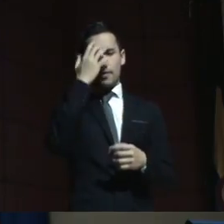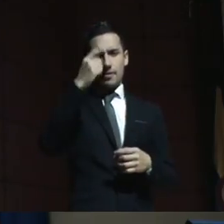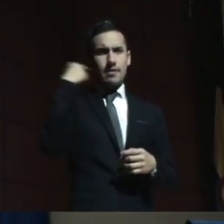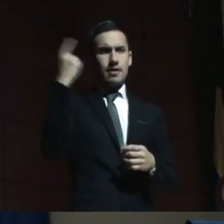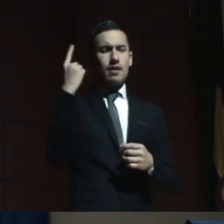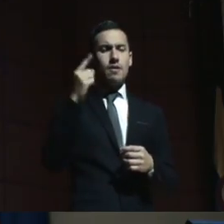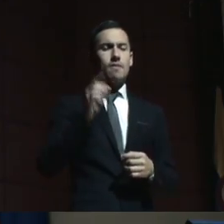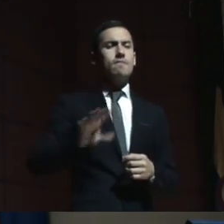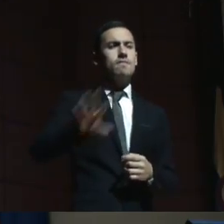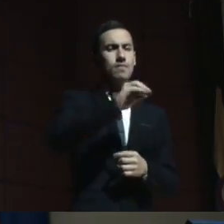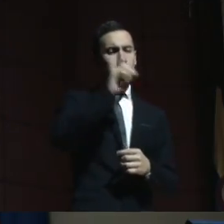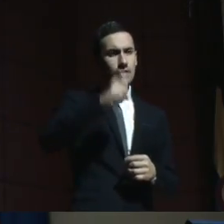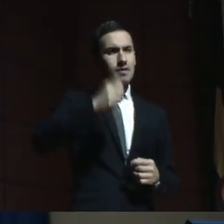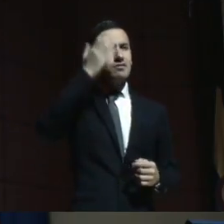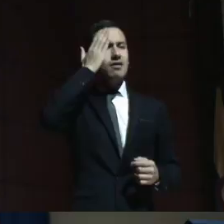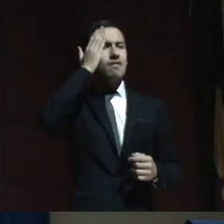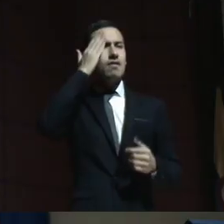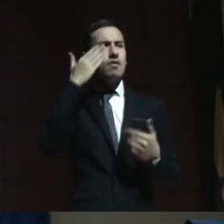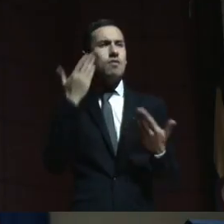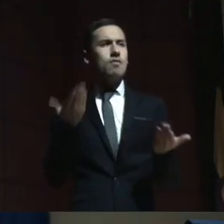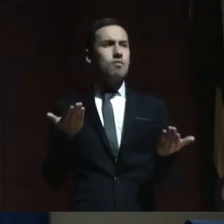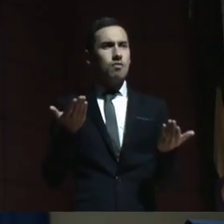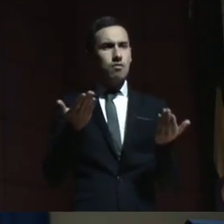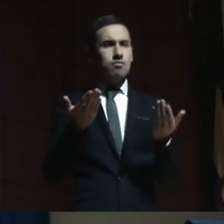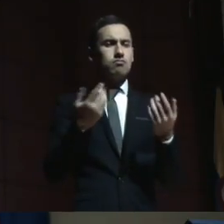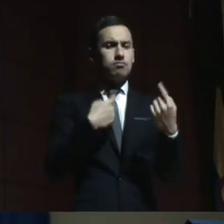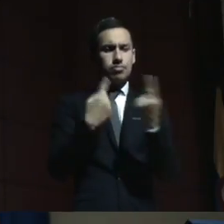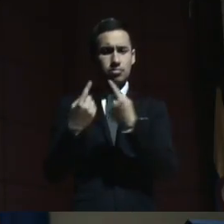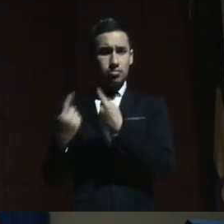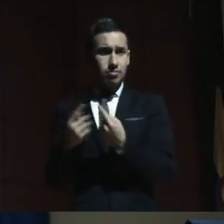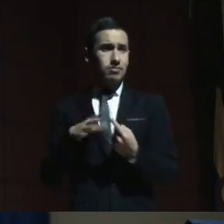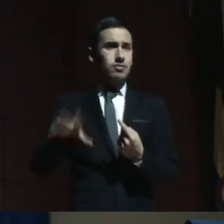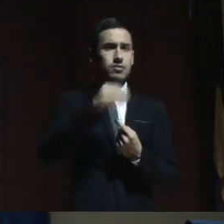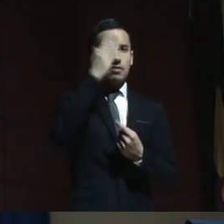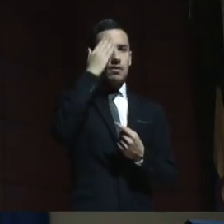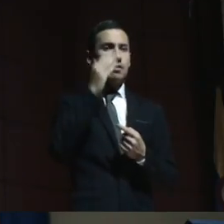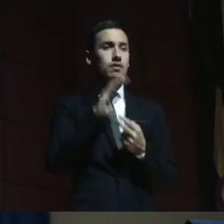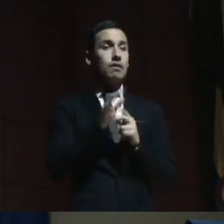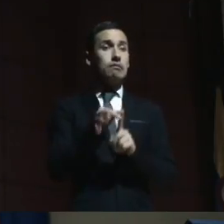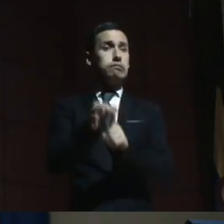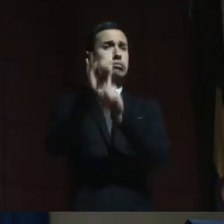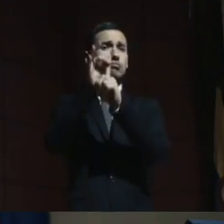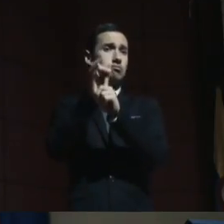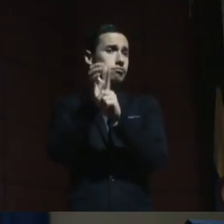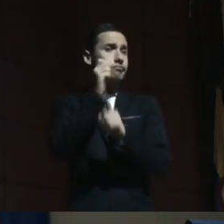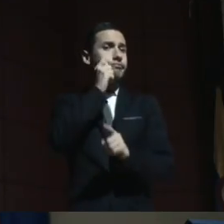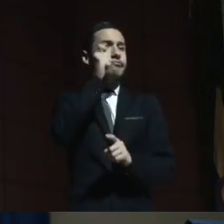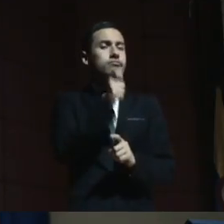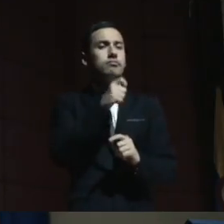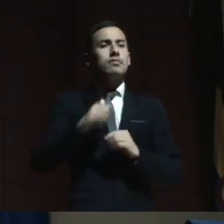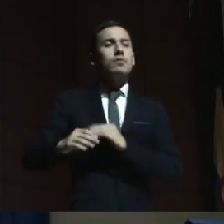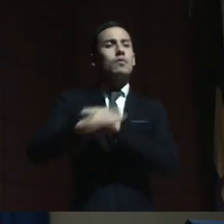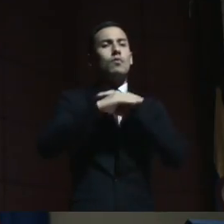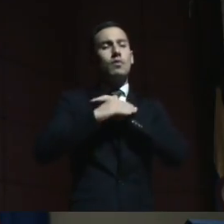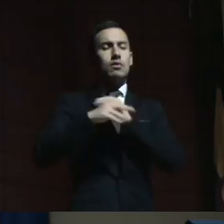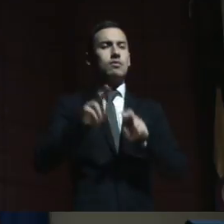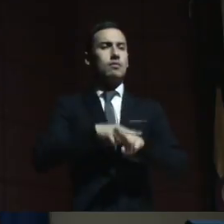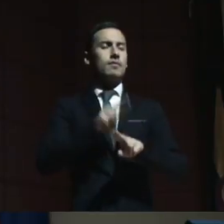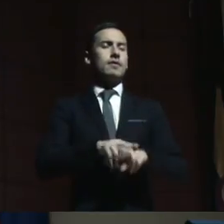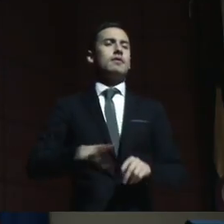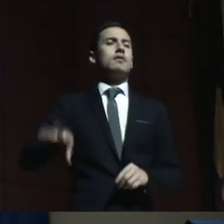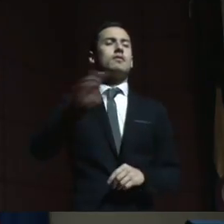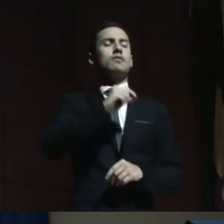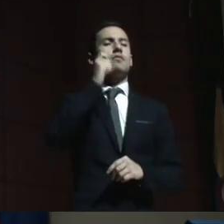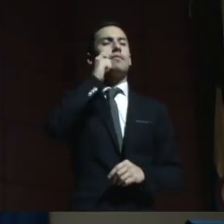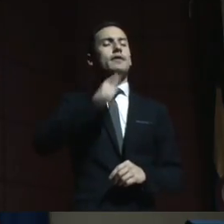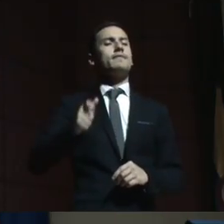tenemos que saber cómo tratarnos, ¿cierto? Y ellos son personas, y creo que esa, cómo tratarlos,